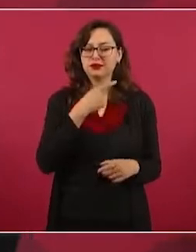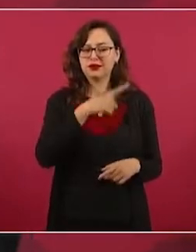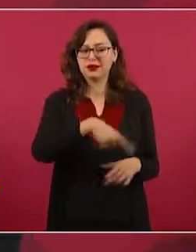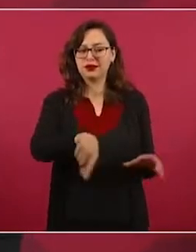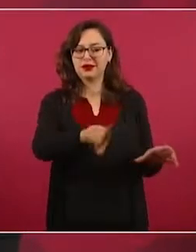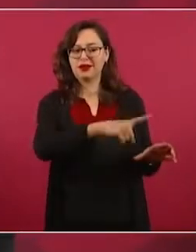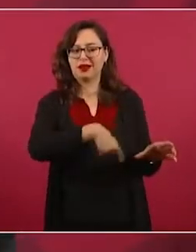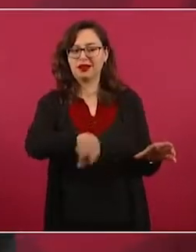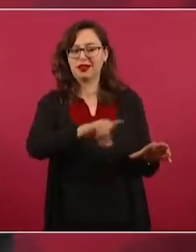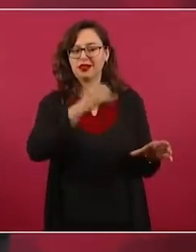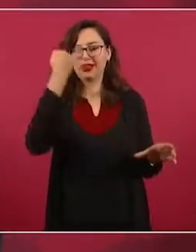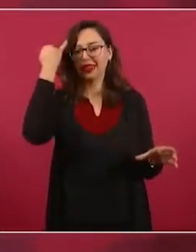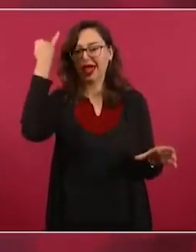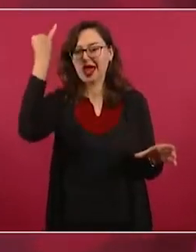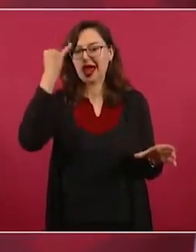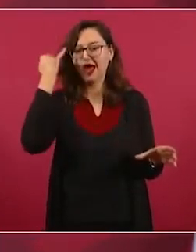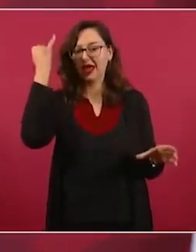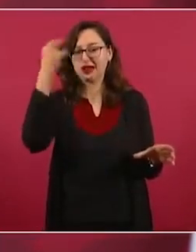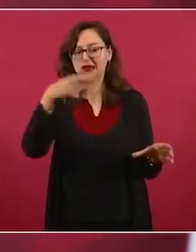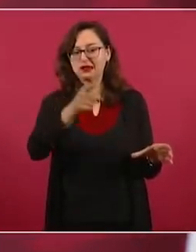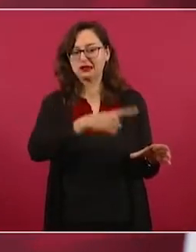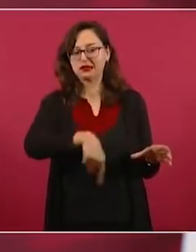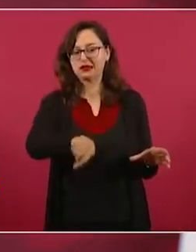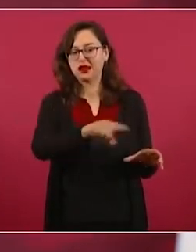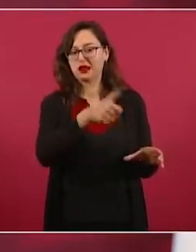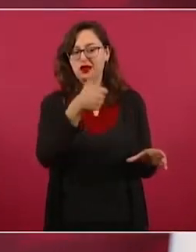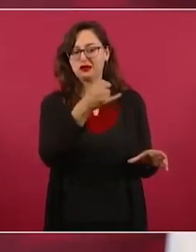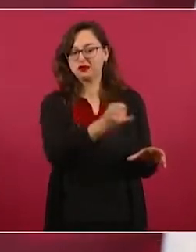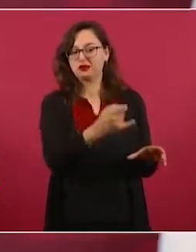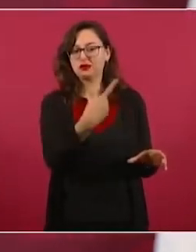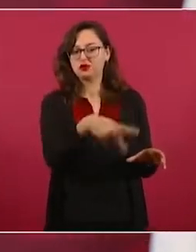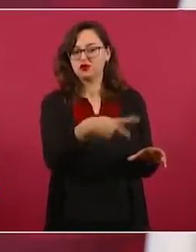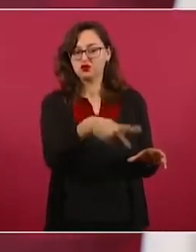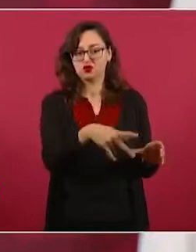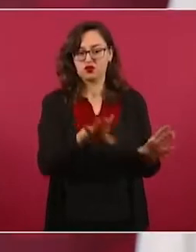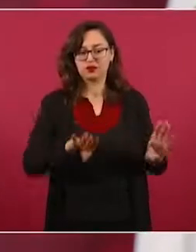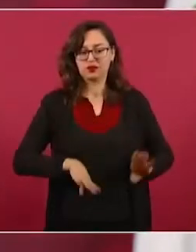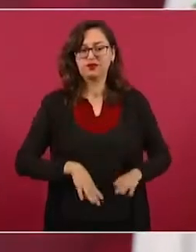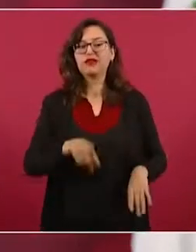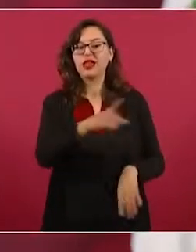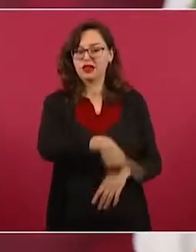la usan los egoístas,